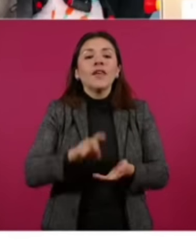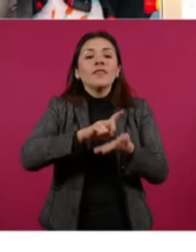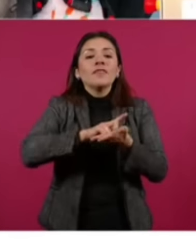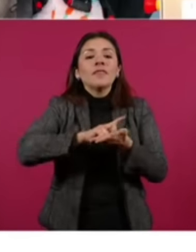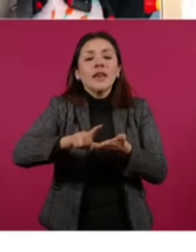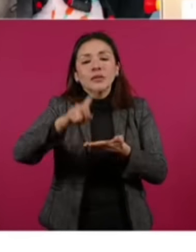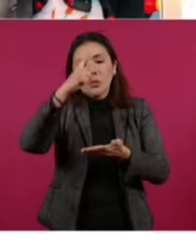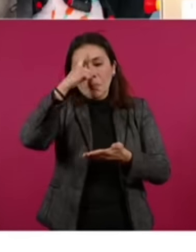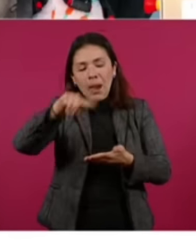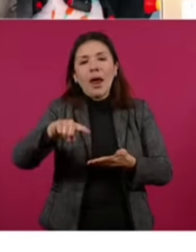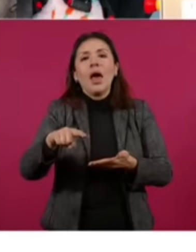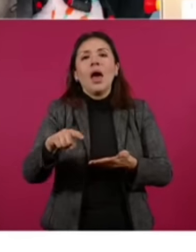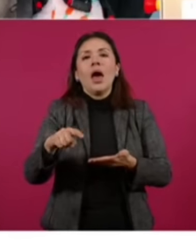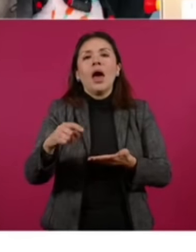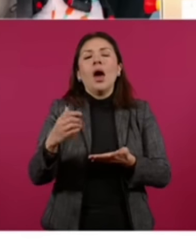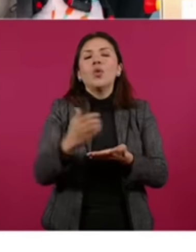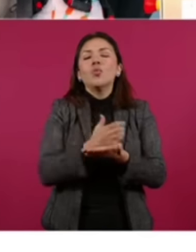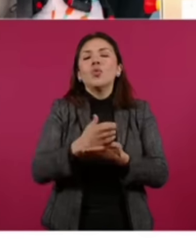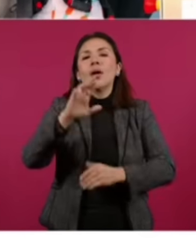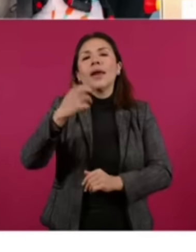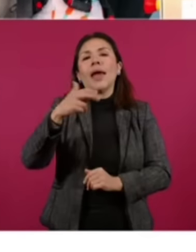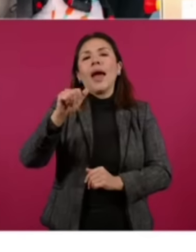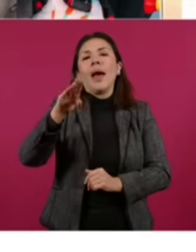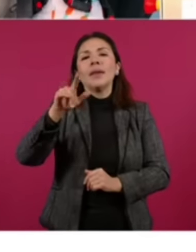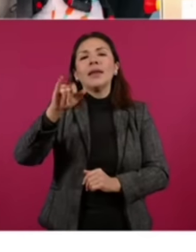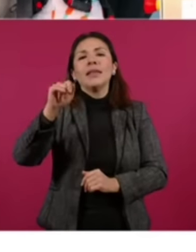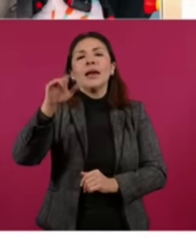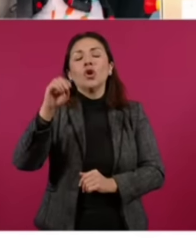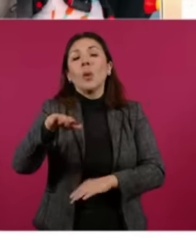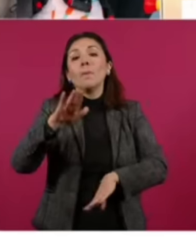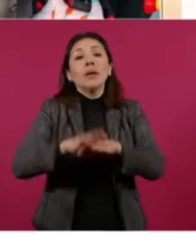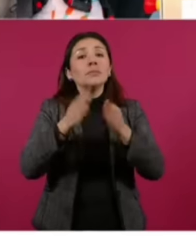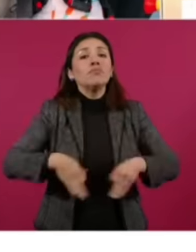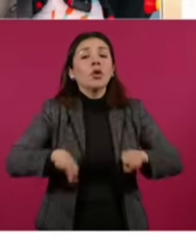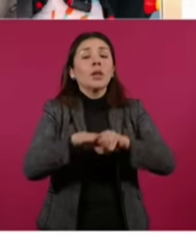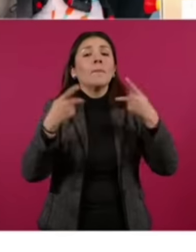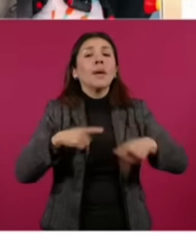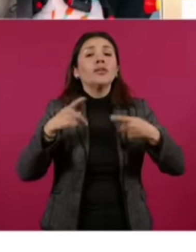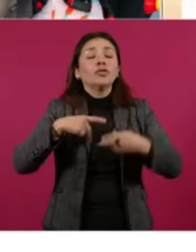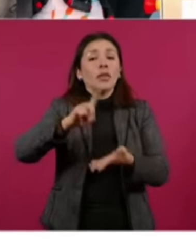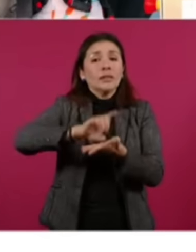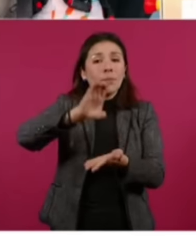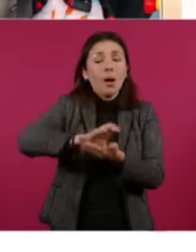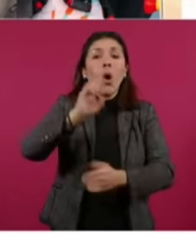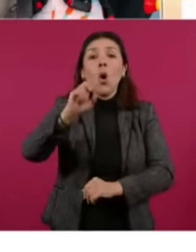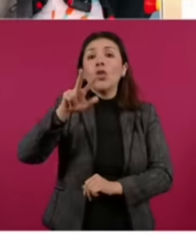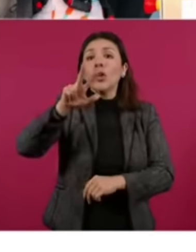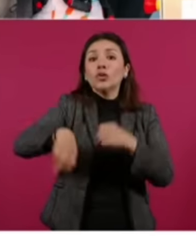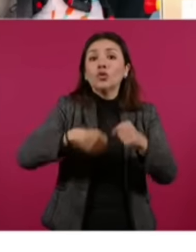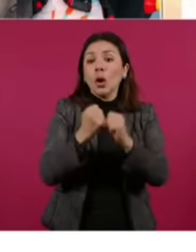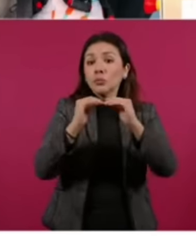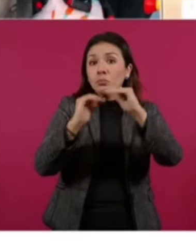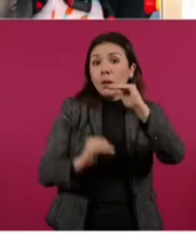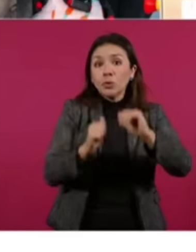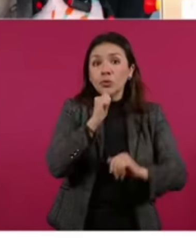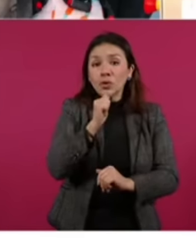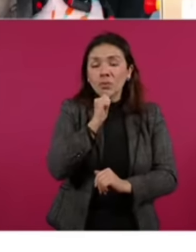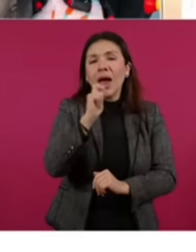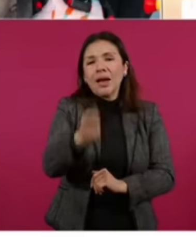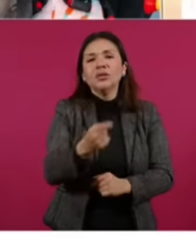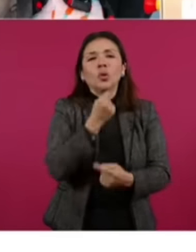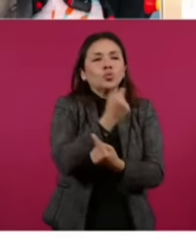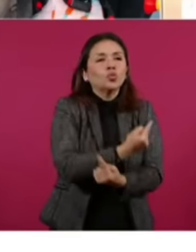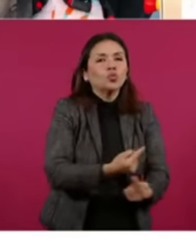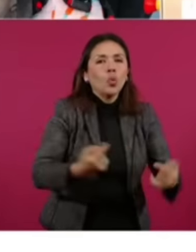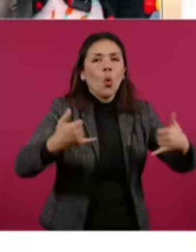rehabilitación dando prioridad a las personas con discapacidad menores de 18 años, es decir, las niñas, los